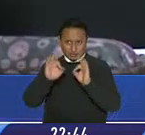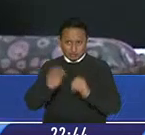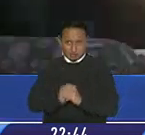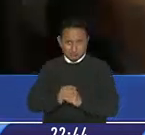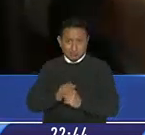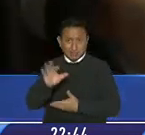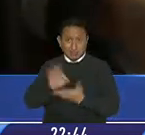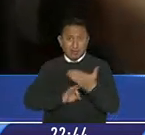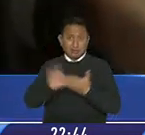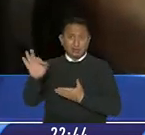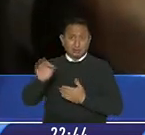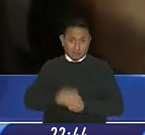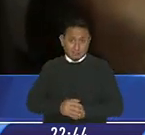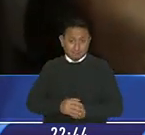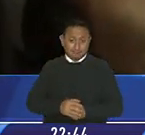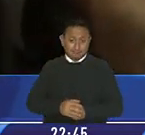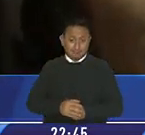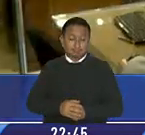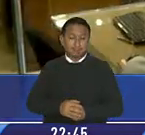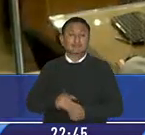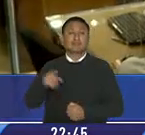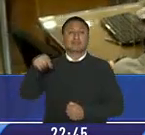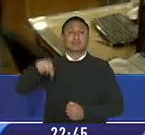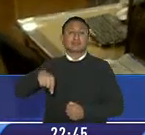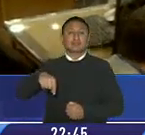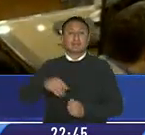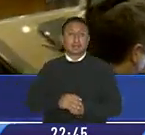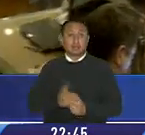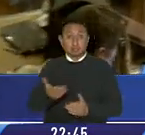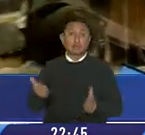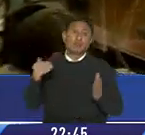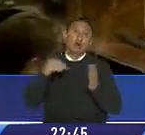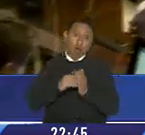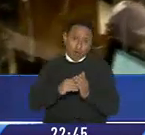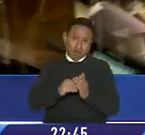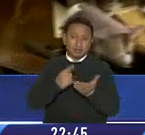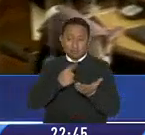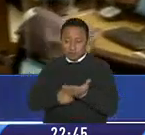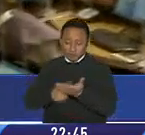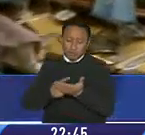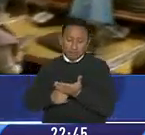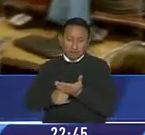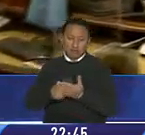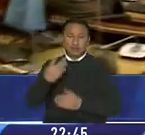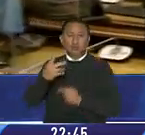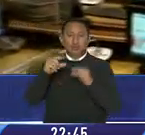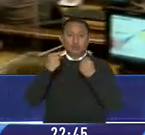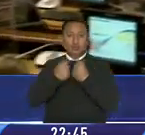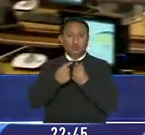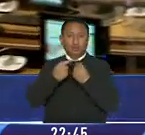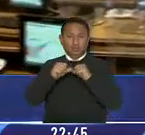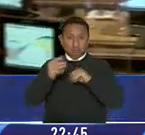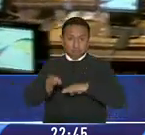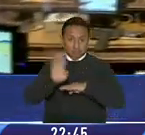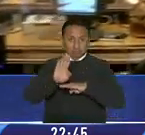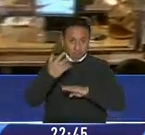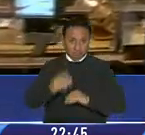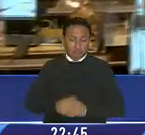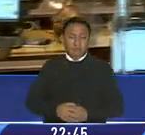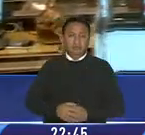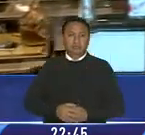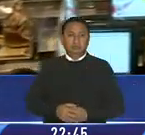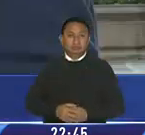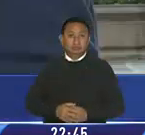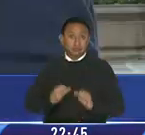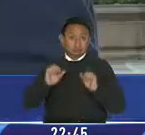de inversiones la misma que ha sido nuevamente dialogada con cuatro bloques de la asamblea si